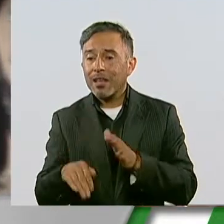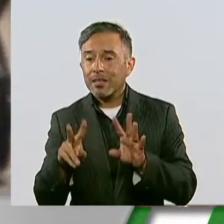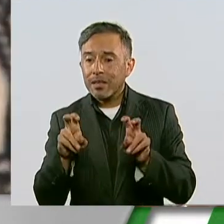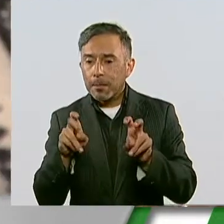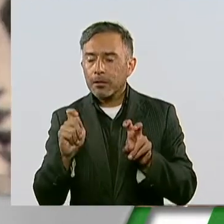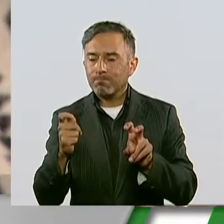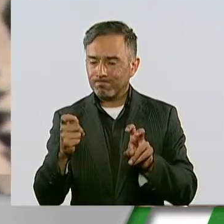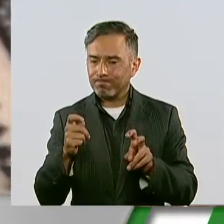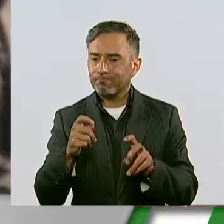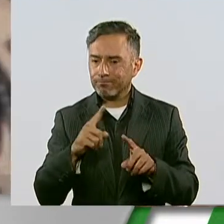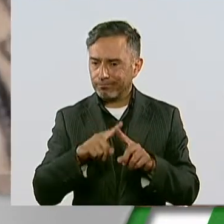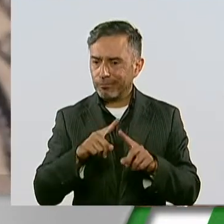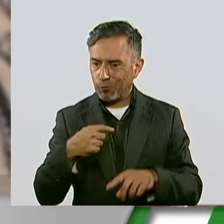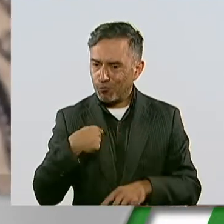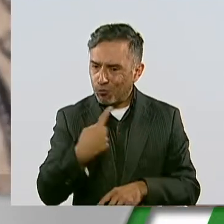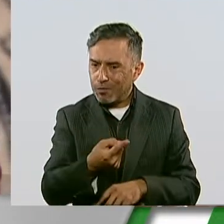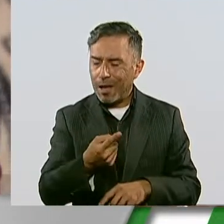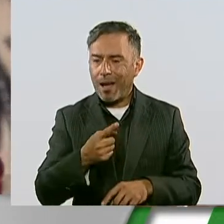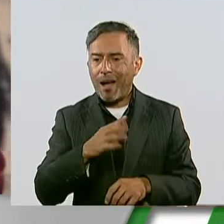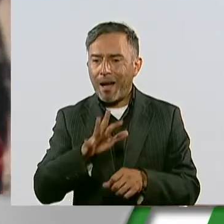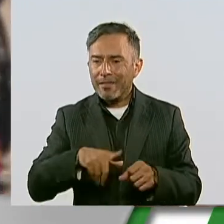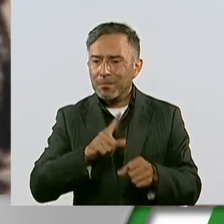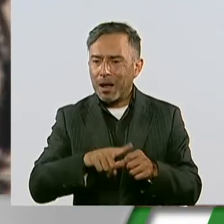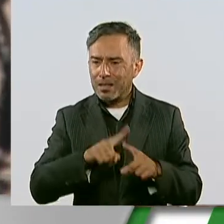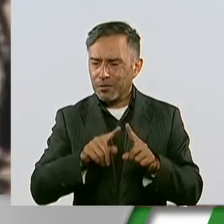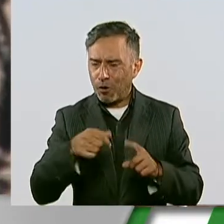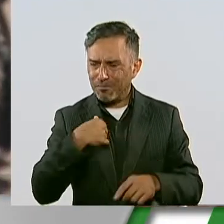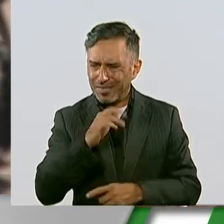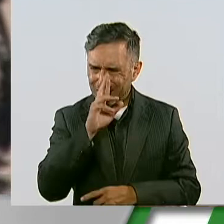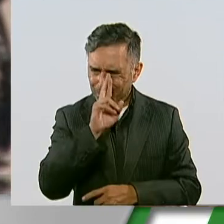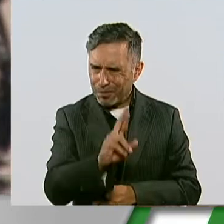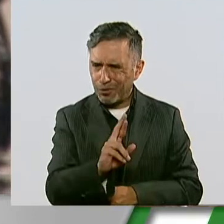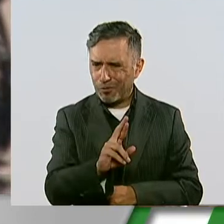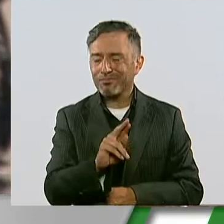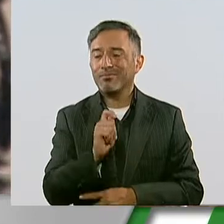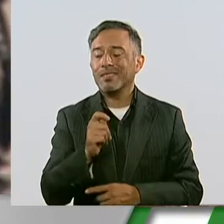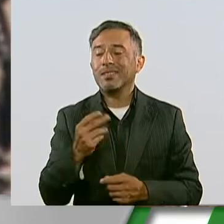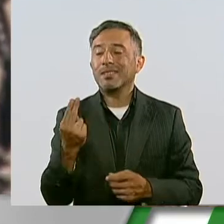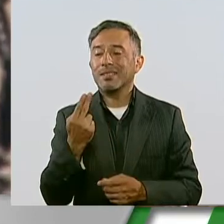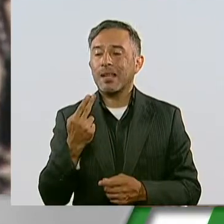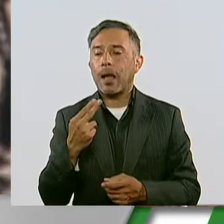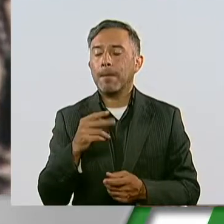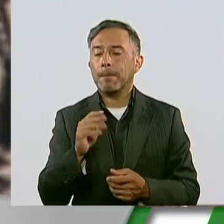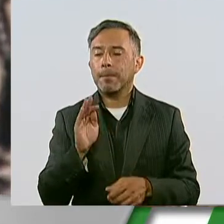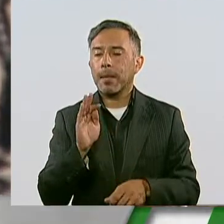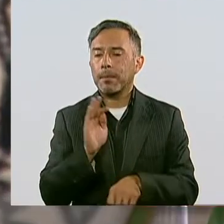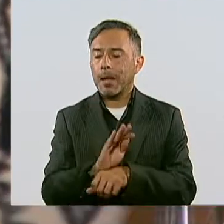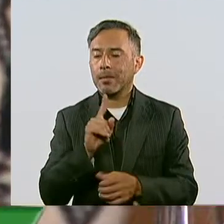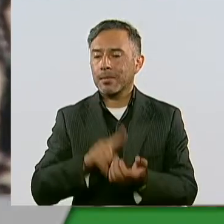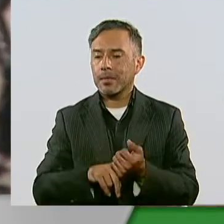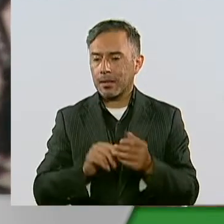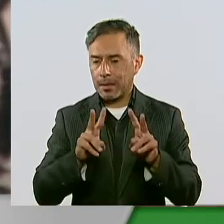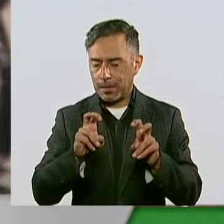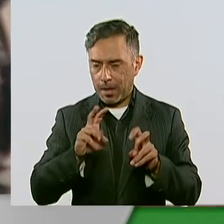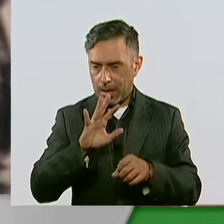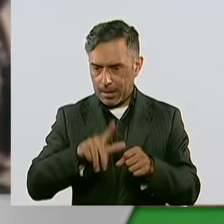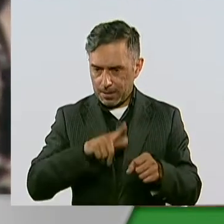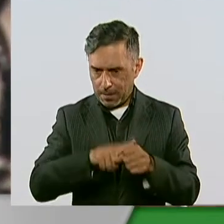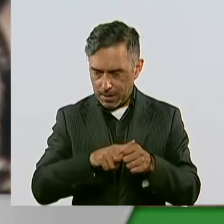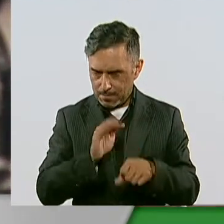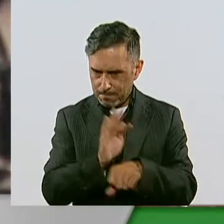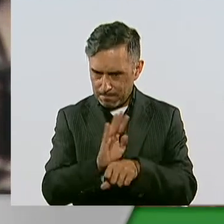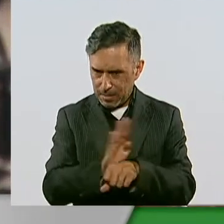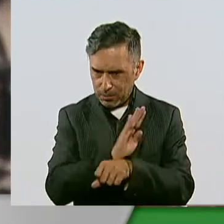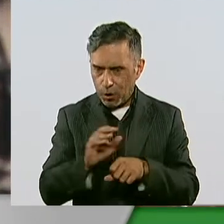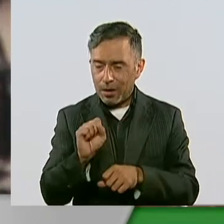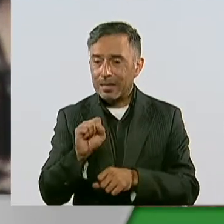tenemos con las especies animales no humanas. Necesitamos legislar en materia de bienestar animal y que la Semarnat y el resto de